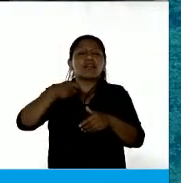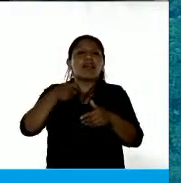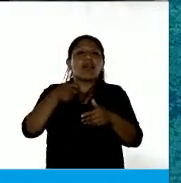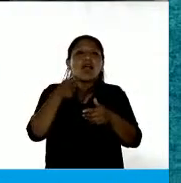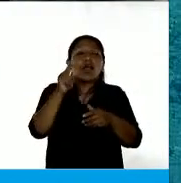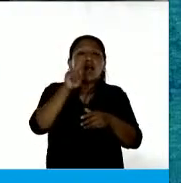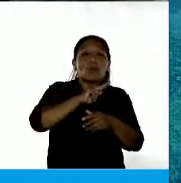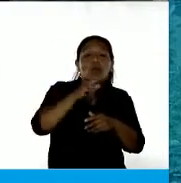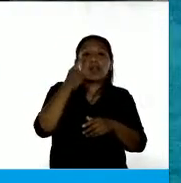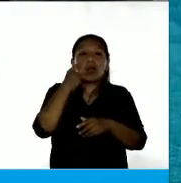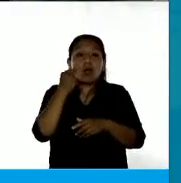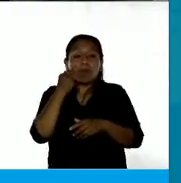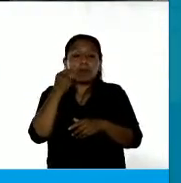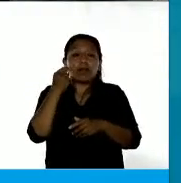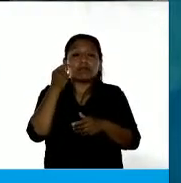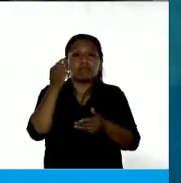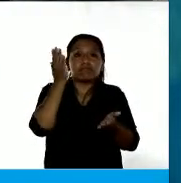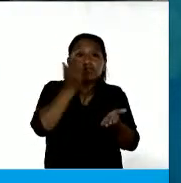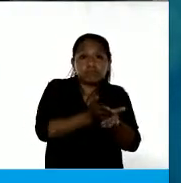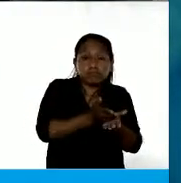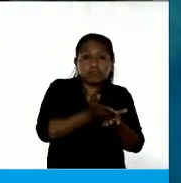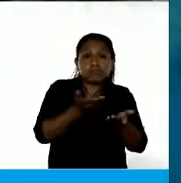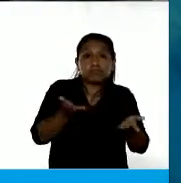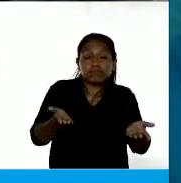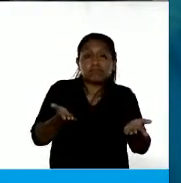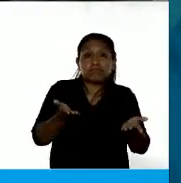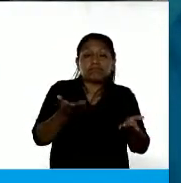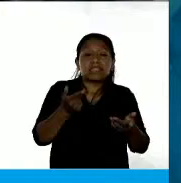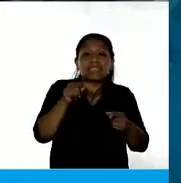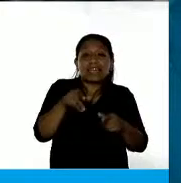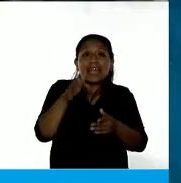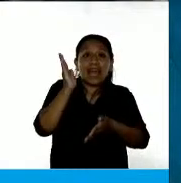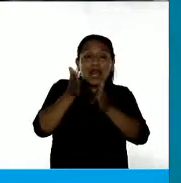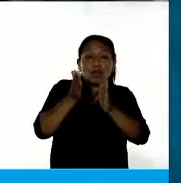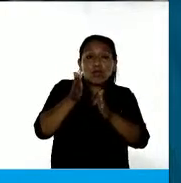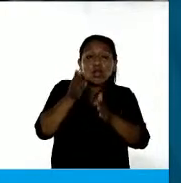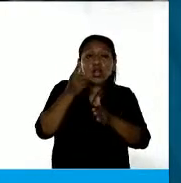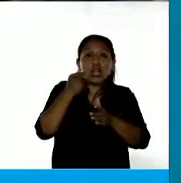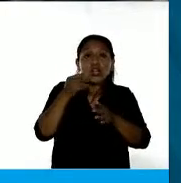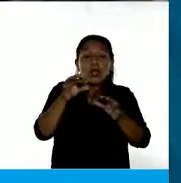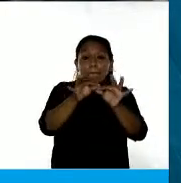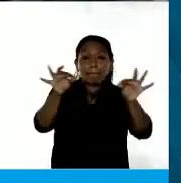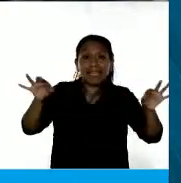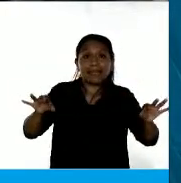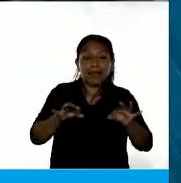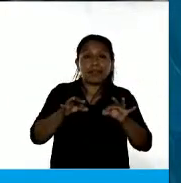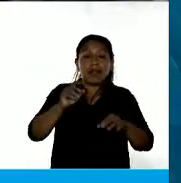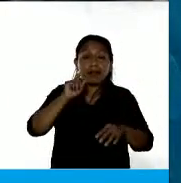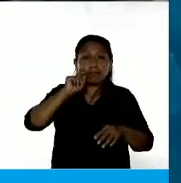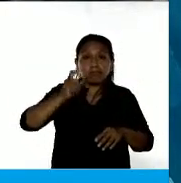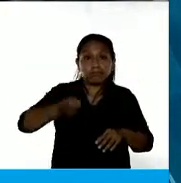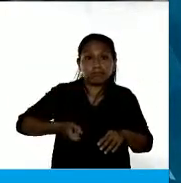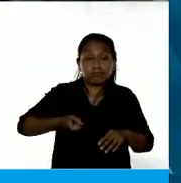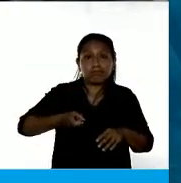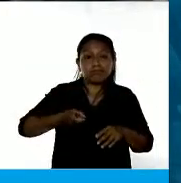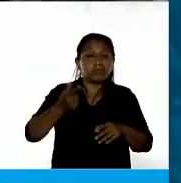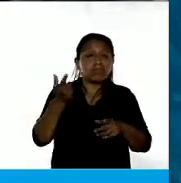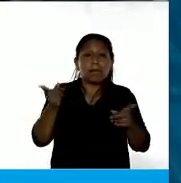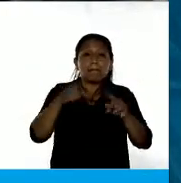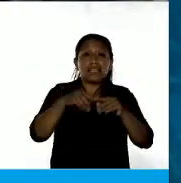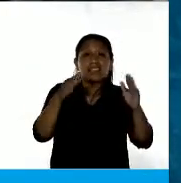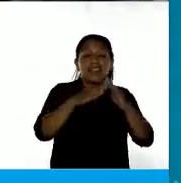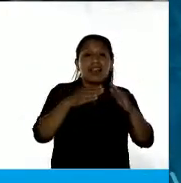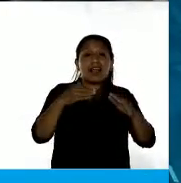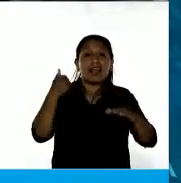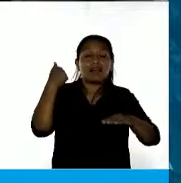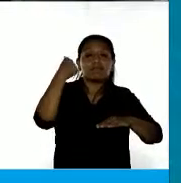y varones, que el violento rompiendo perimetral se presenta en la casa